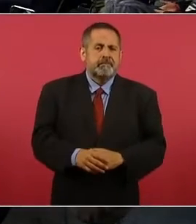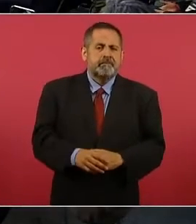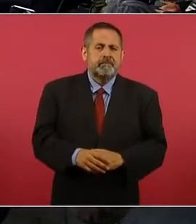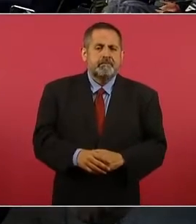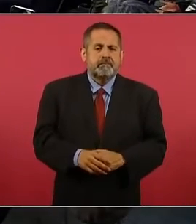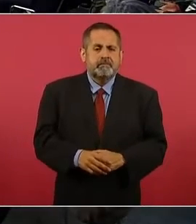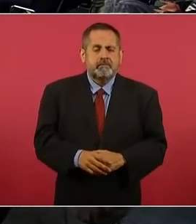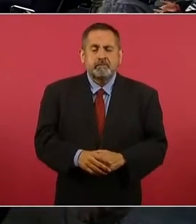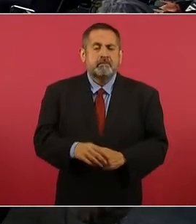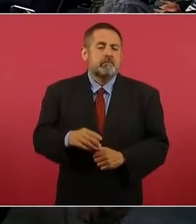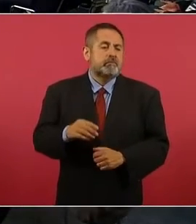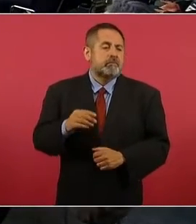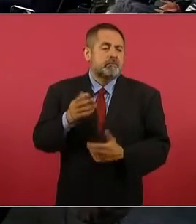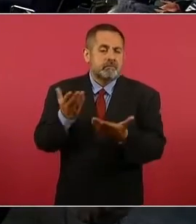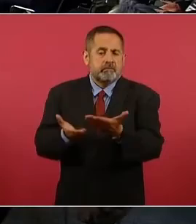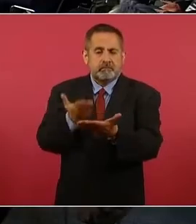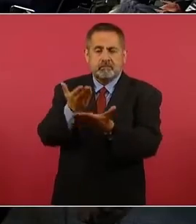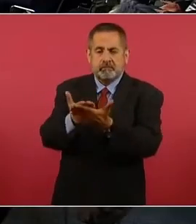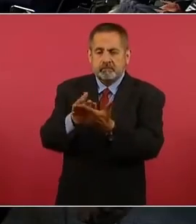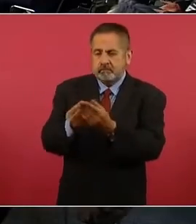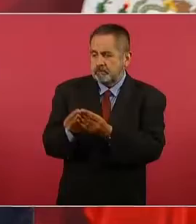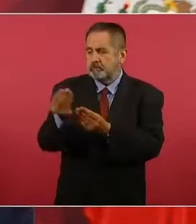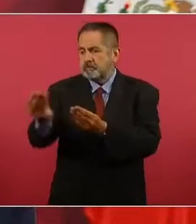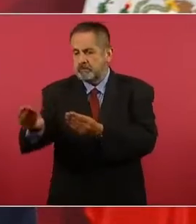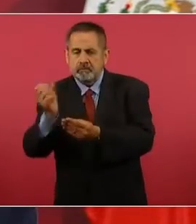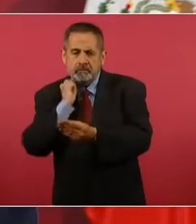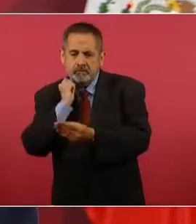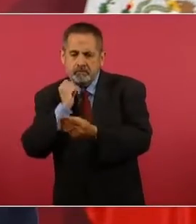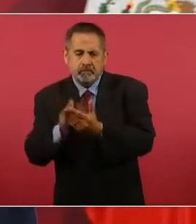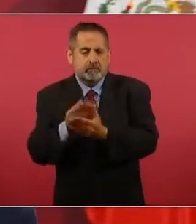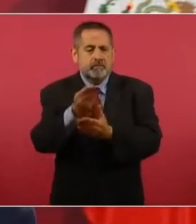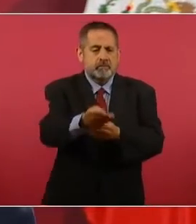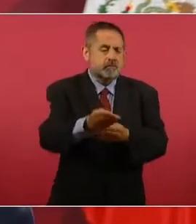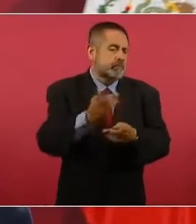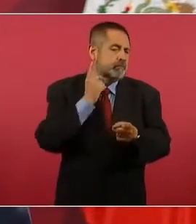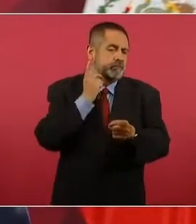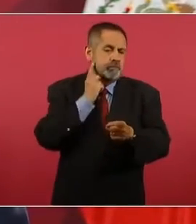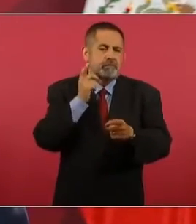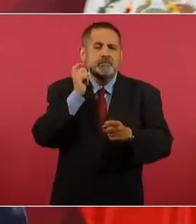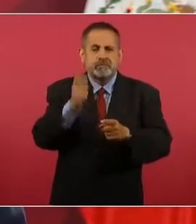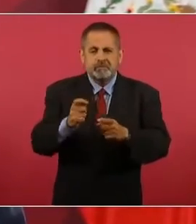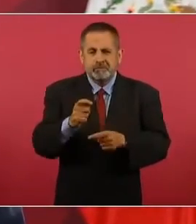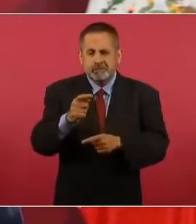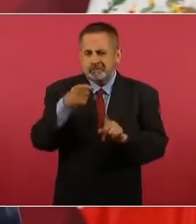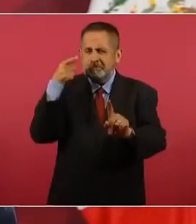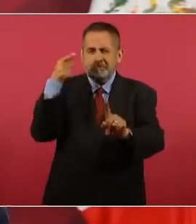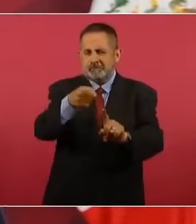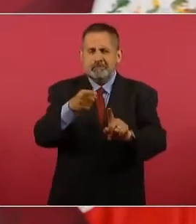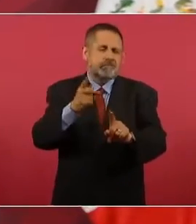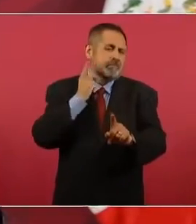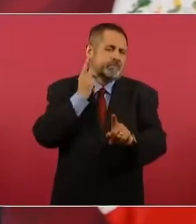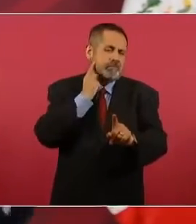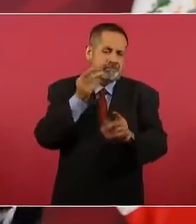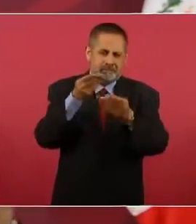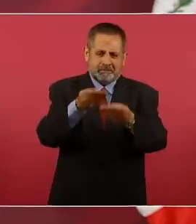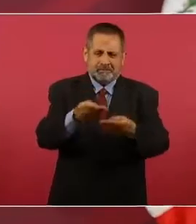una al Senado y otra a la Cámara de Diputados, más que nada a la Cámara de Diputados, porque